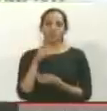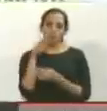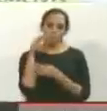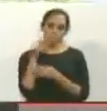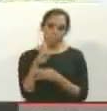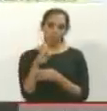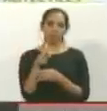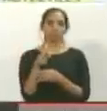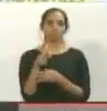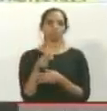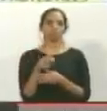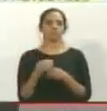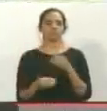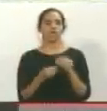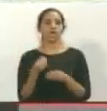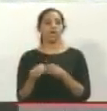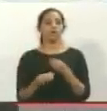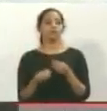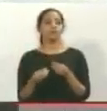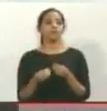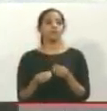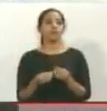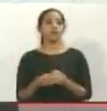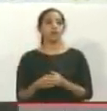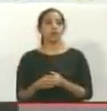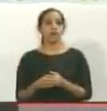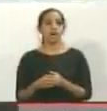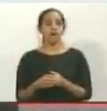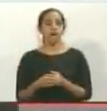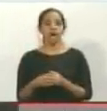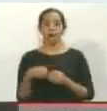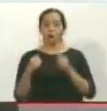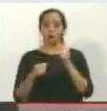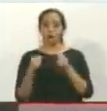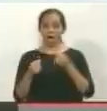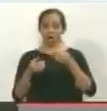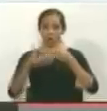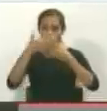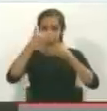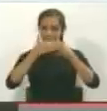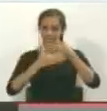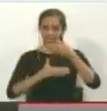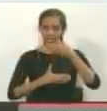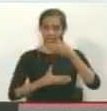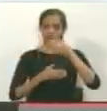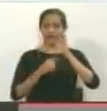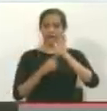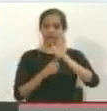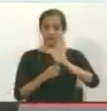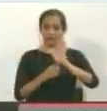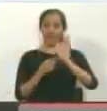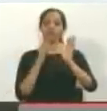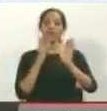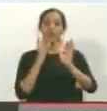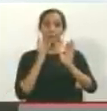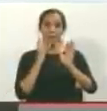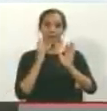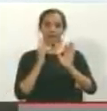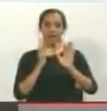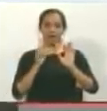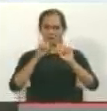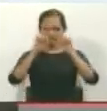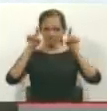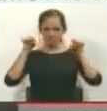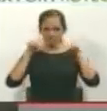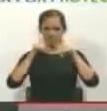efectúa con un arma a un vidrio blindado. y así es como queda cuando se le dispara con un